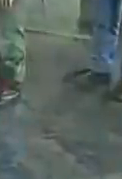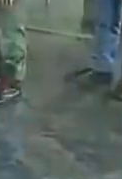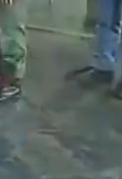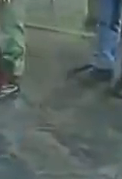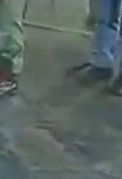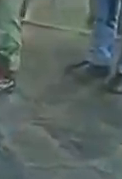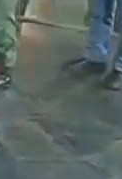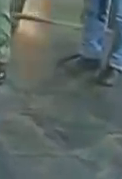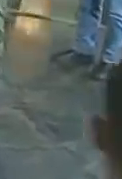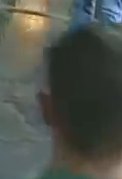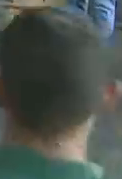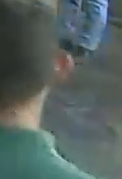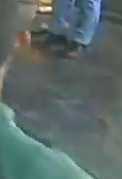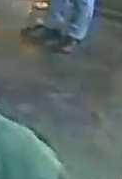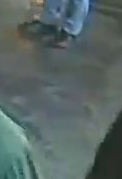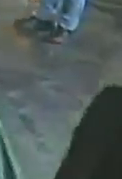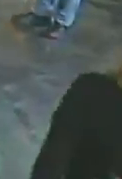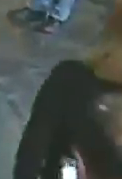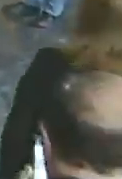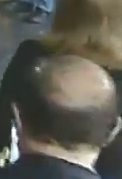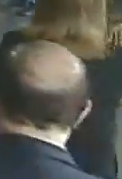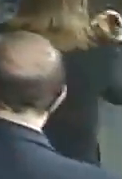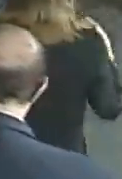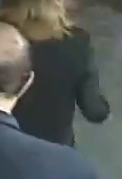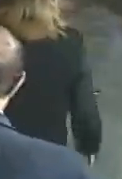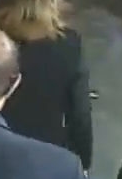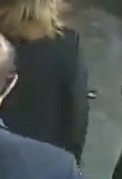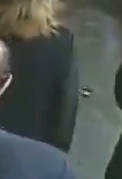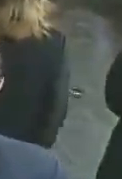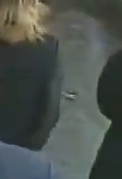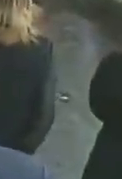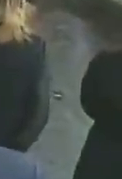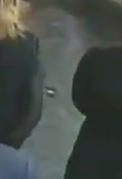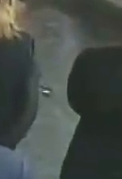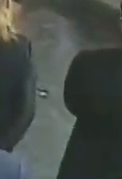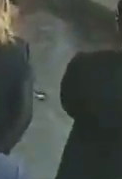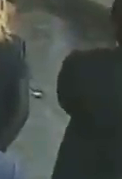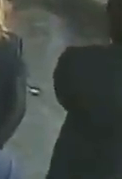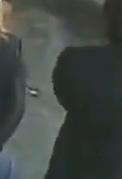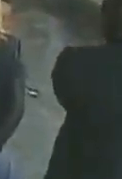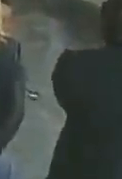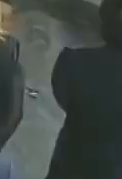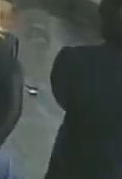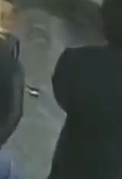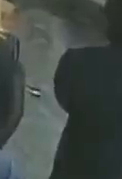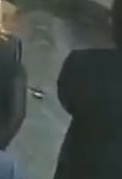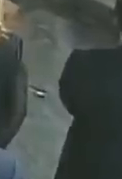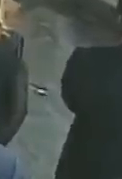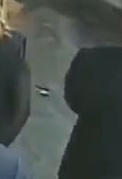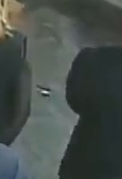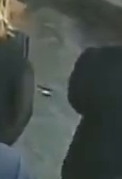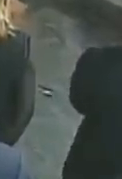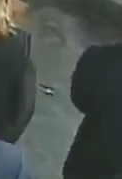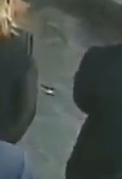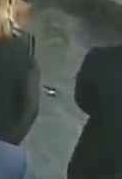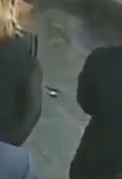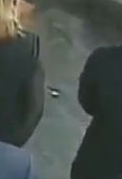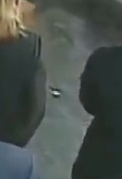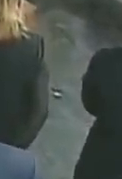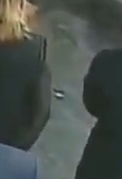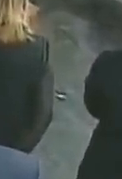214 obras provenientes de 20 países. Este premio se concede al autor